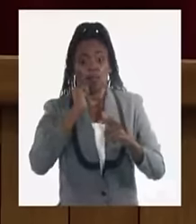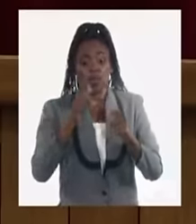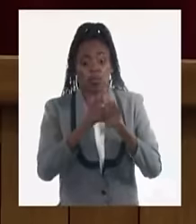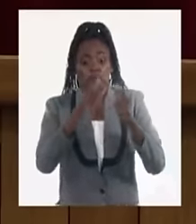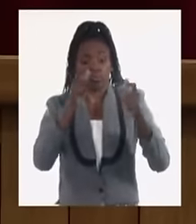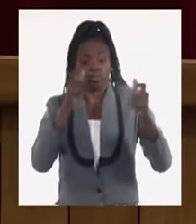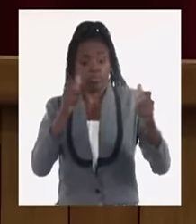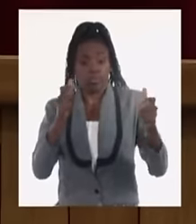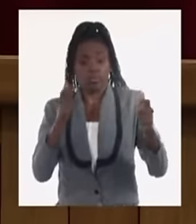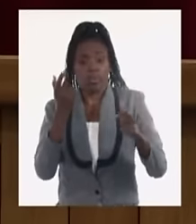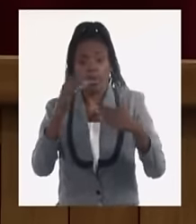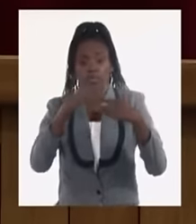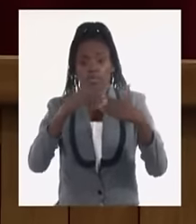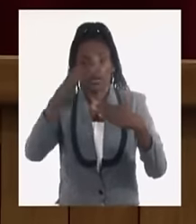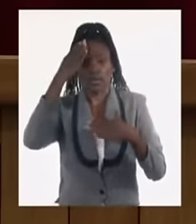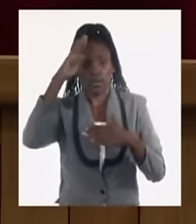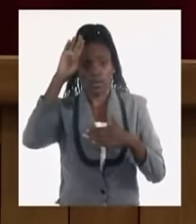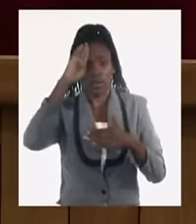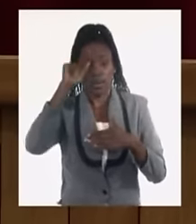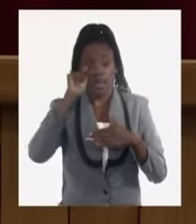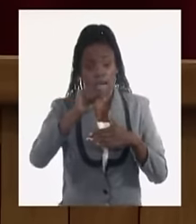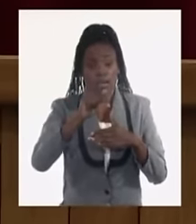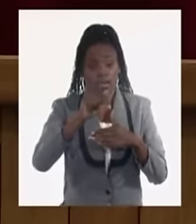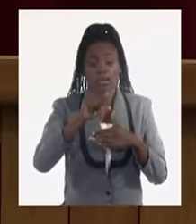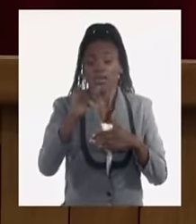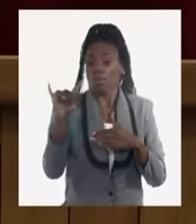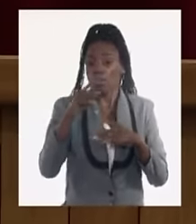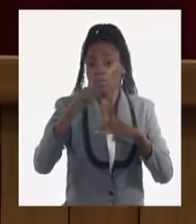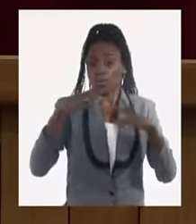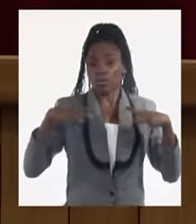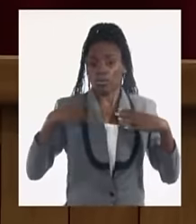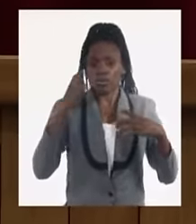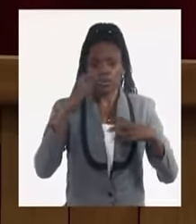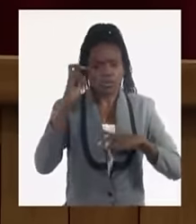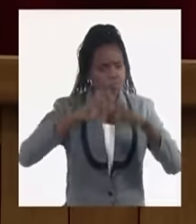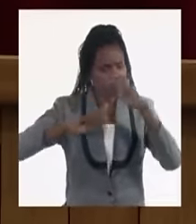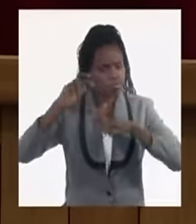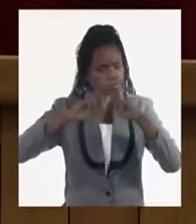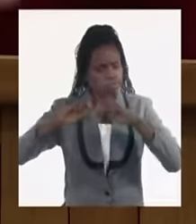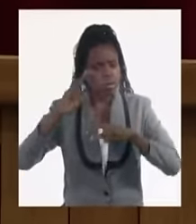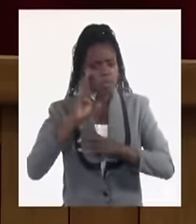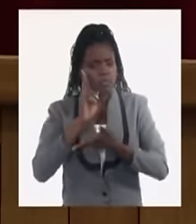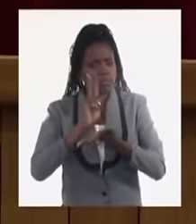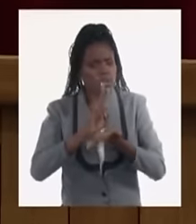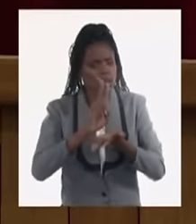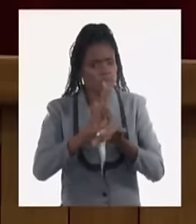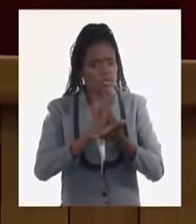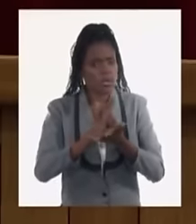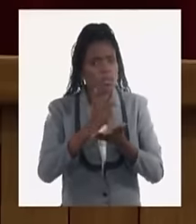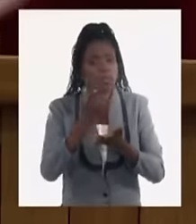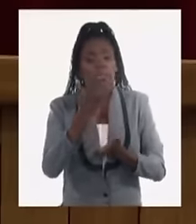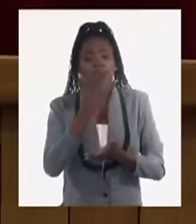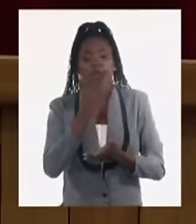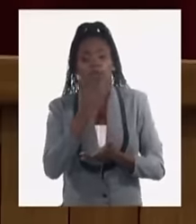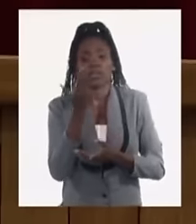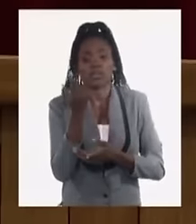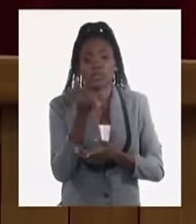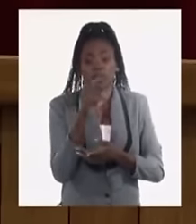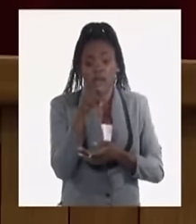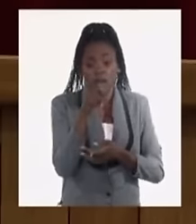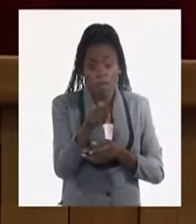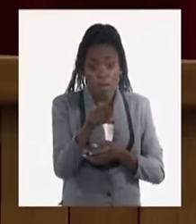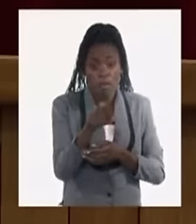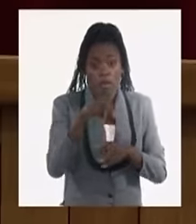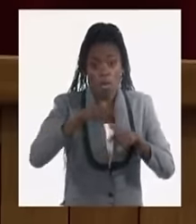ingresos en divisas del país. Y este es un sector que también hemos estado chequeando, porque las afectaciones económicas también han